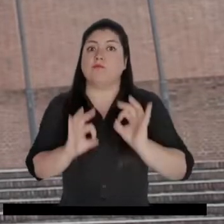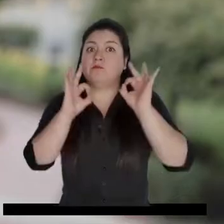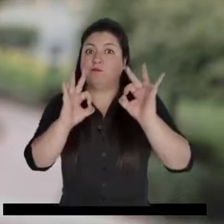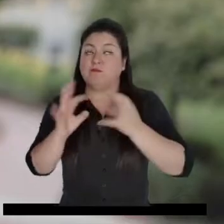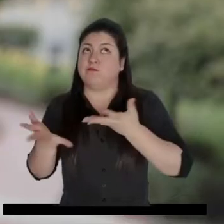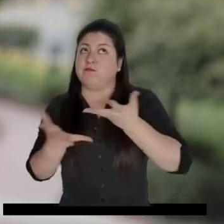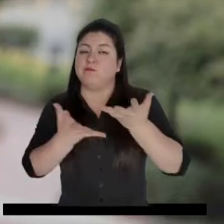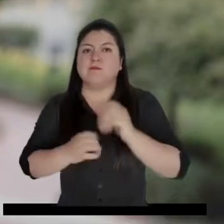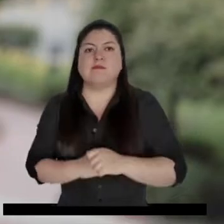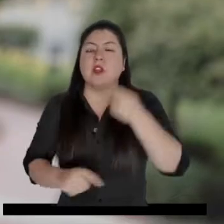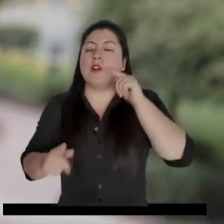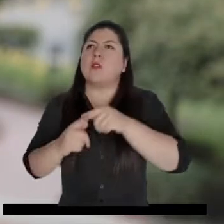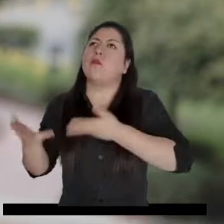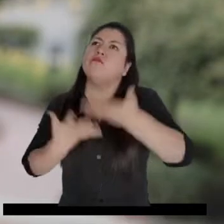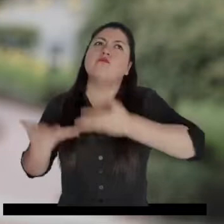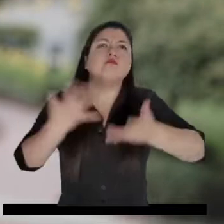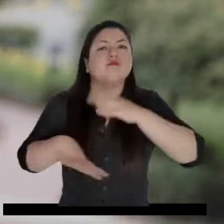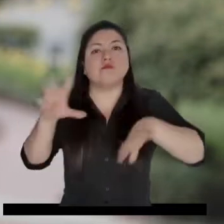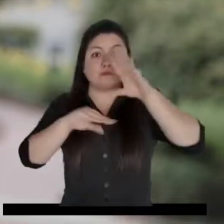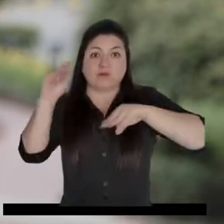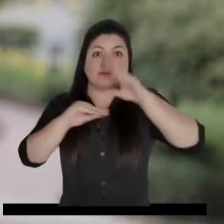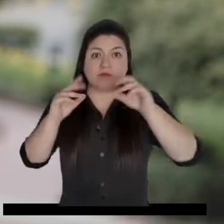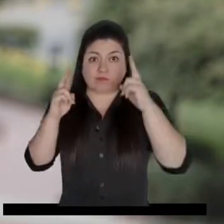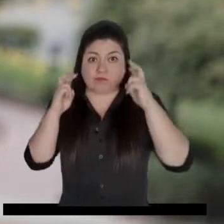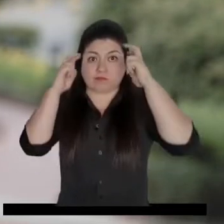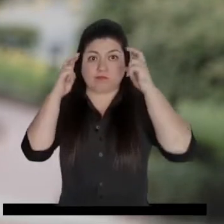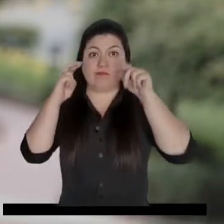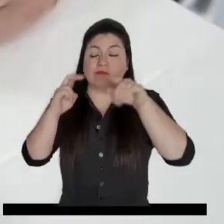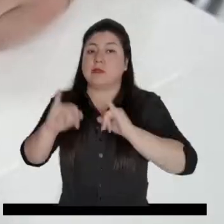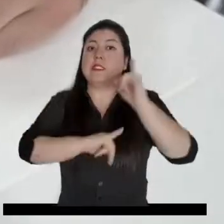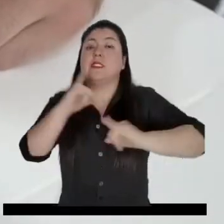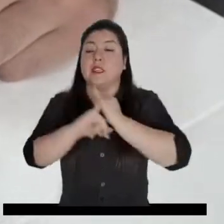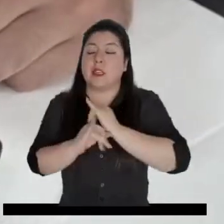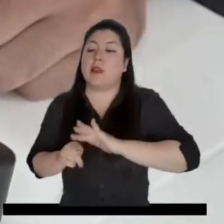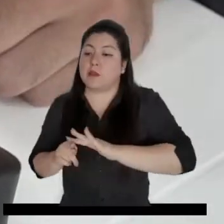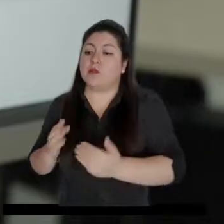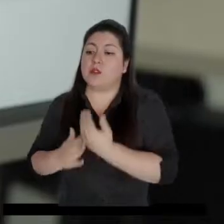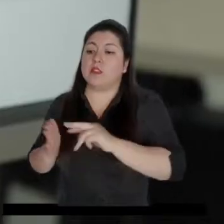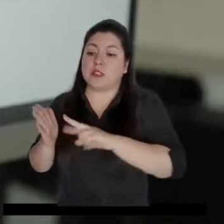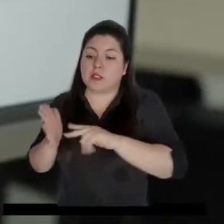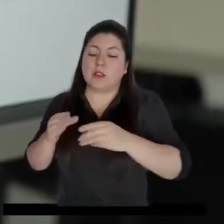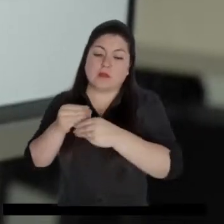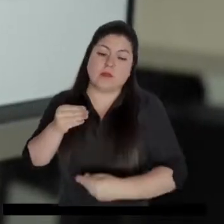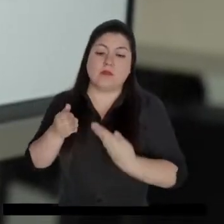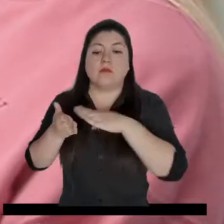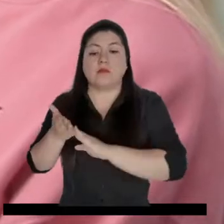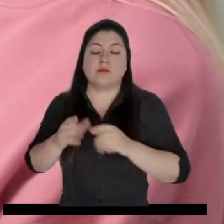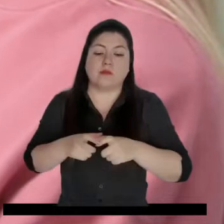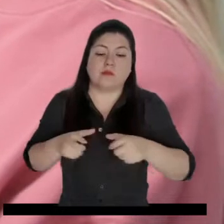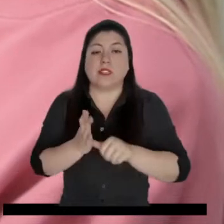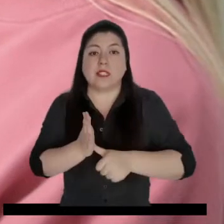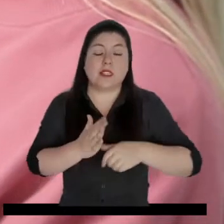mundial. Nuestro objetivo es intercambiar buenas prácticas y conocimientos con instituciones internacionales en materia de implementación de nuevas tecnologías,